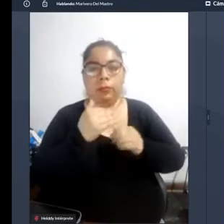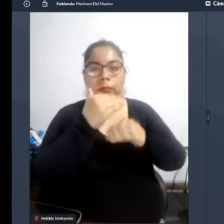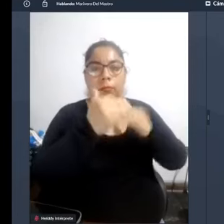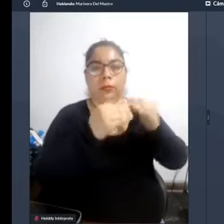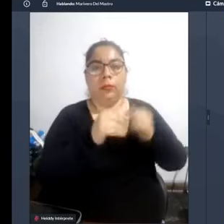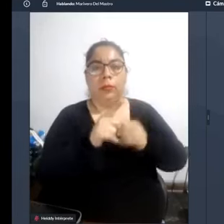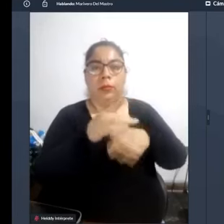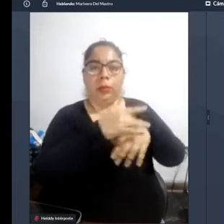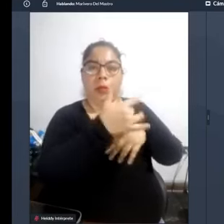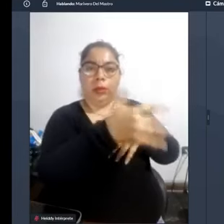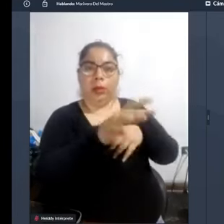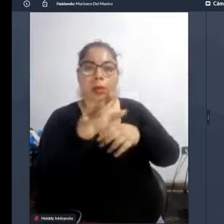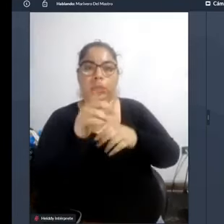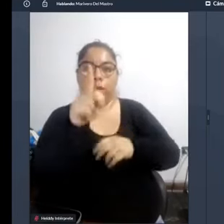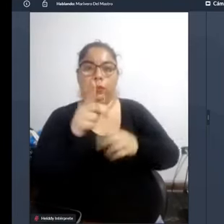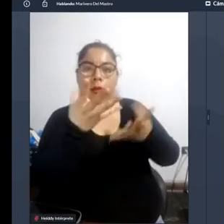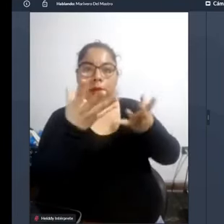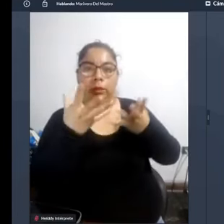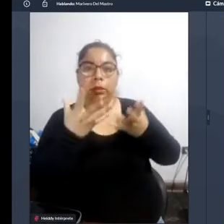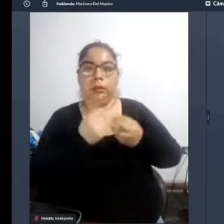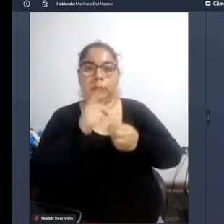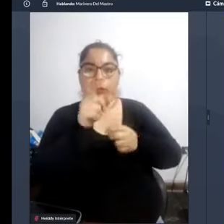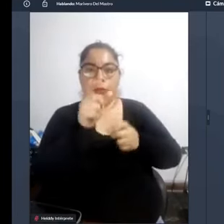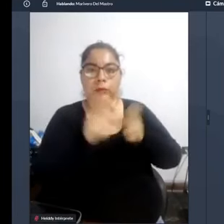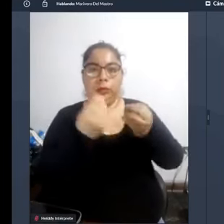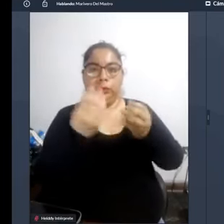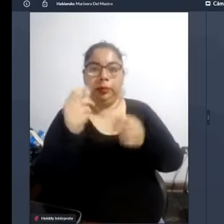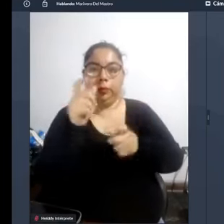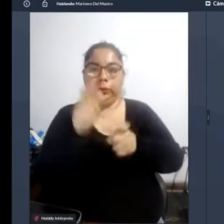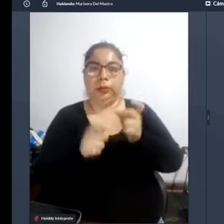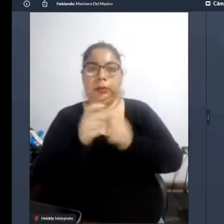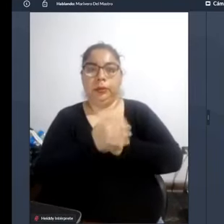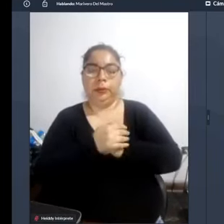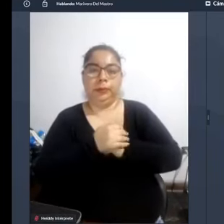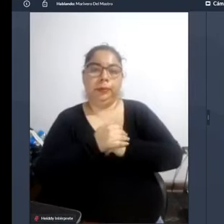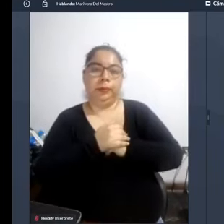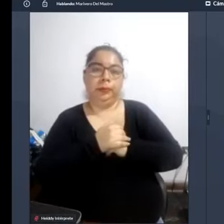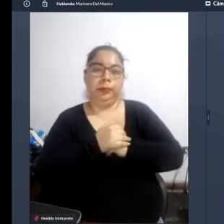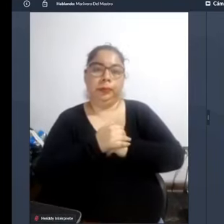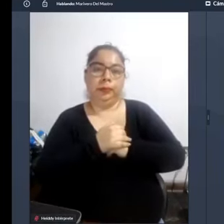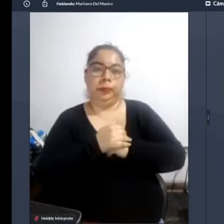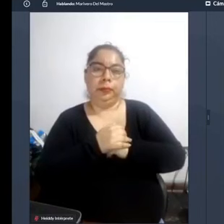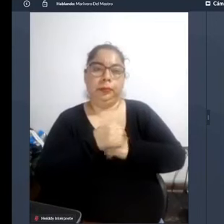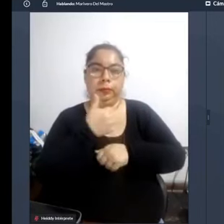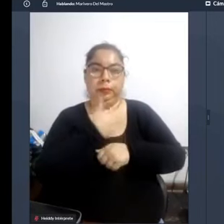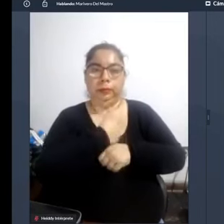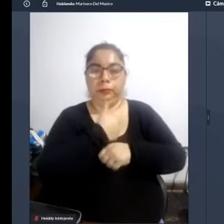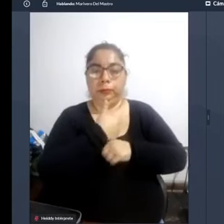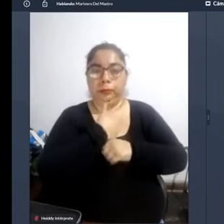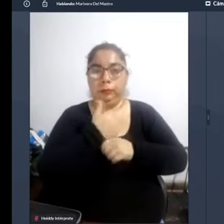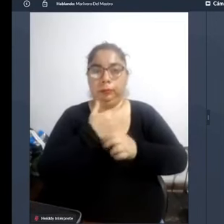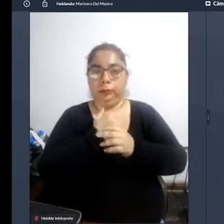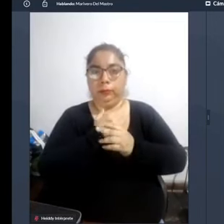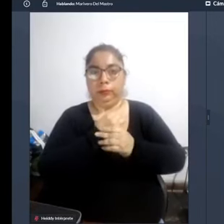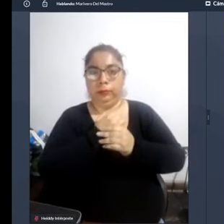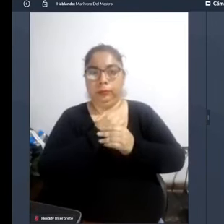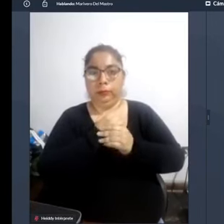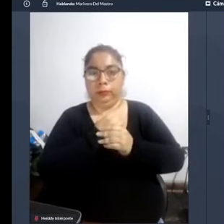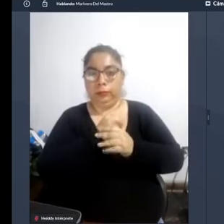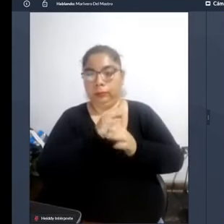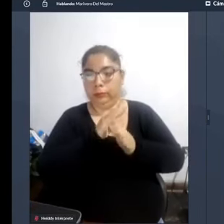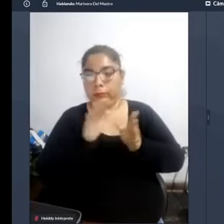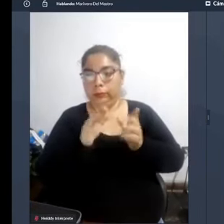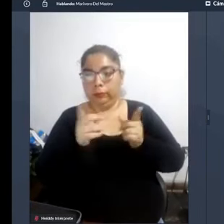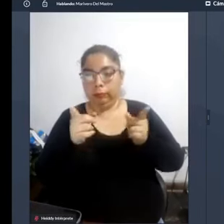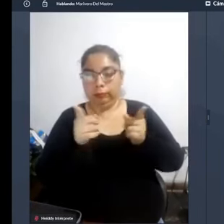afuera muchas necesidades muchas personas y y eso es todo finalmente